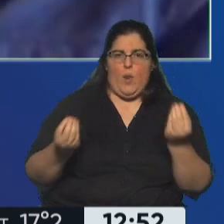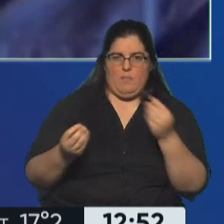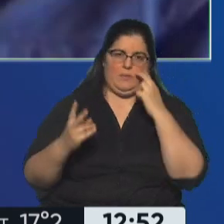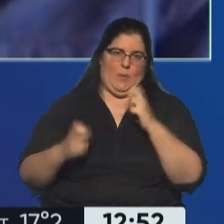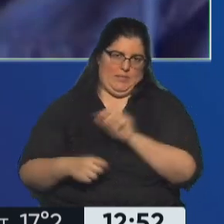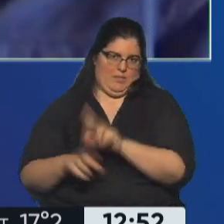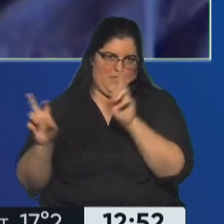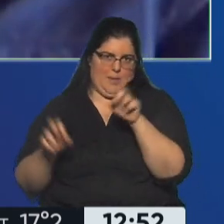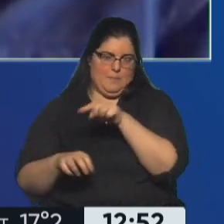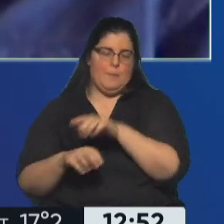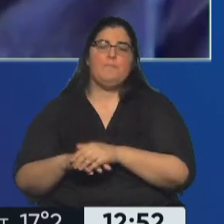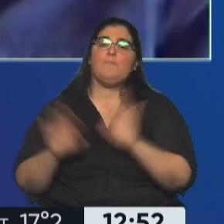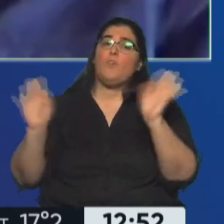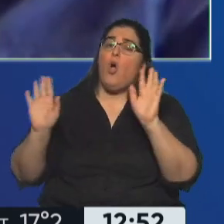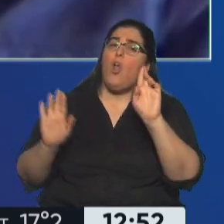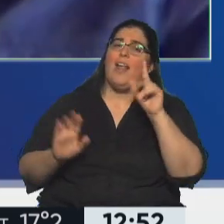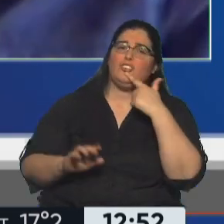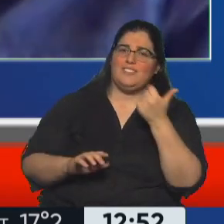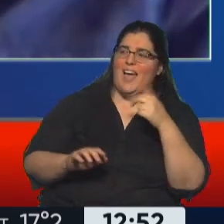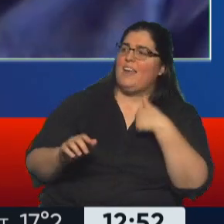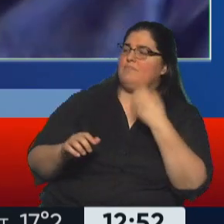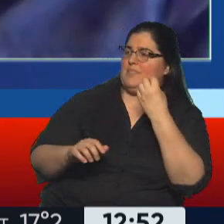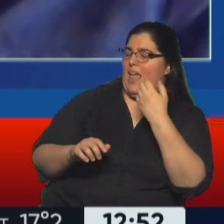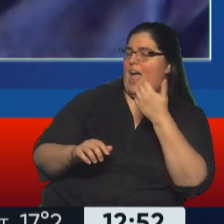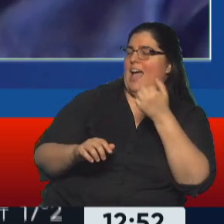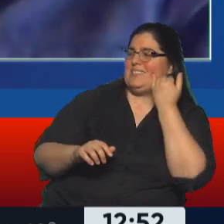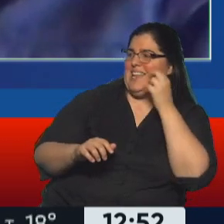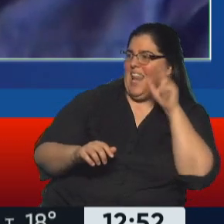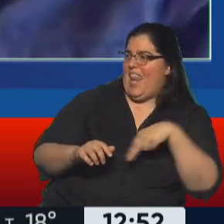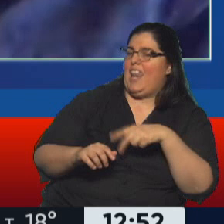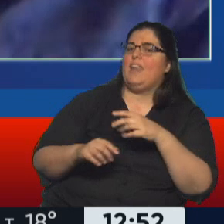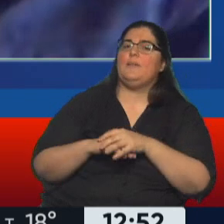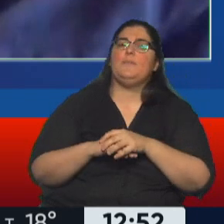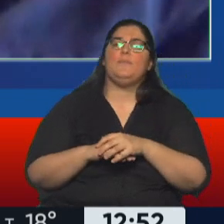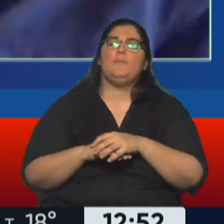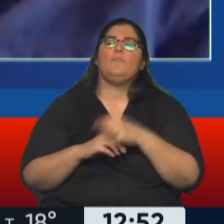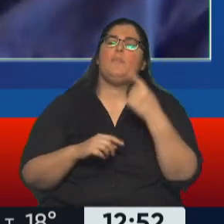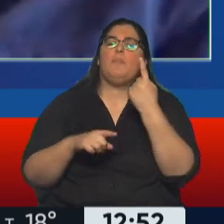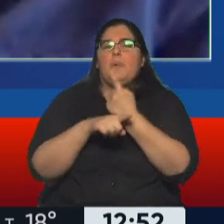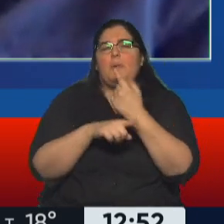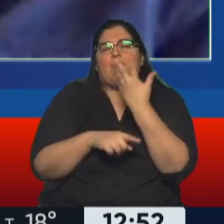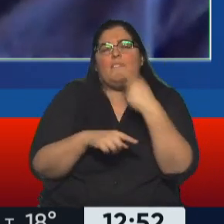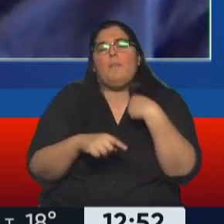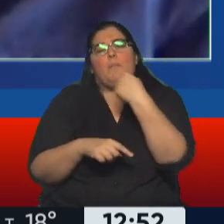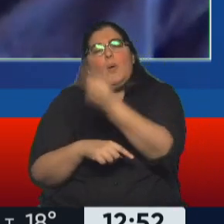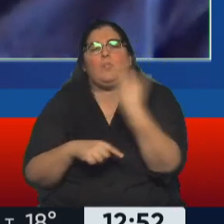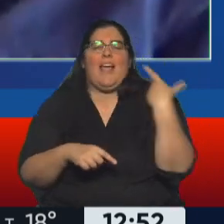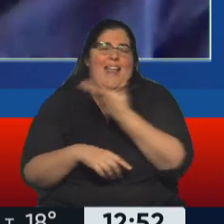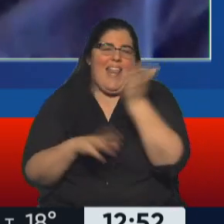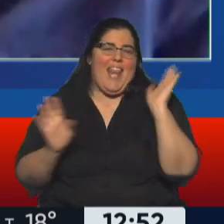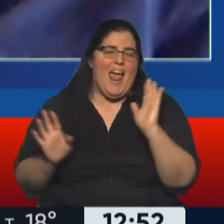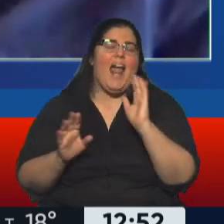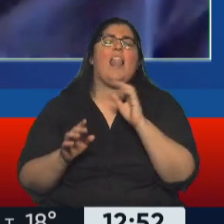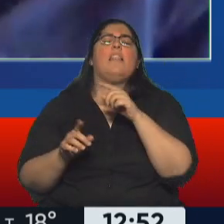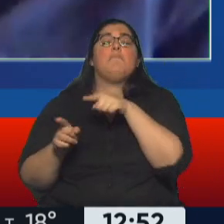Hola Rosana, Shelen Oliva, te saluda. Primero te quería preguntar algo más bien general sobre cómo crees que puede impactar esta